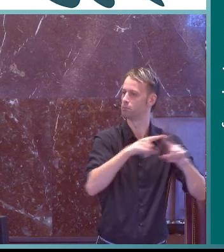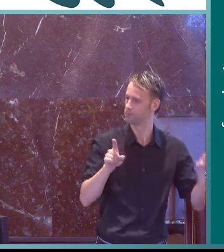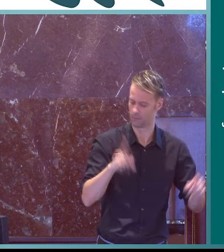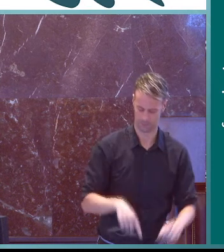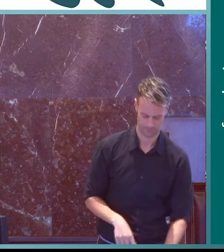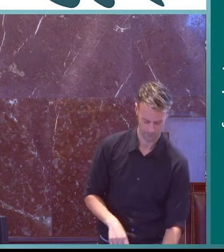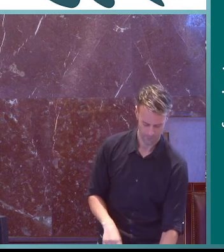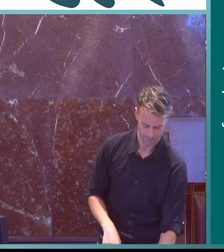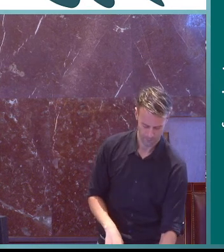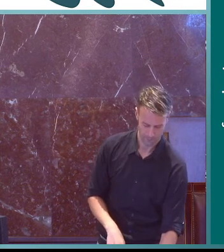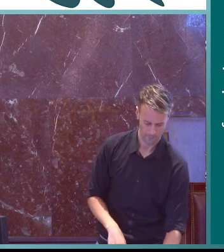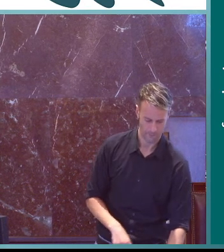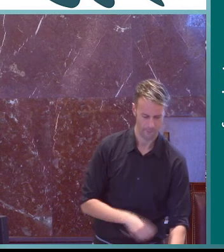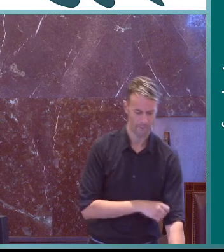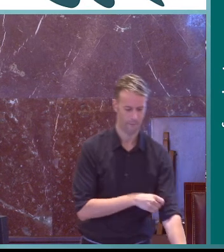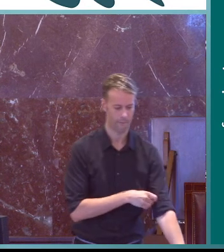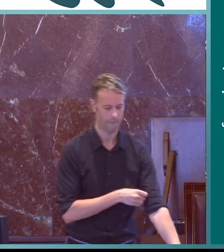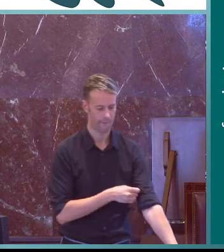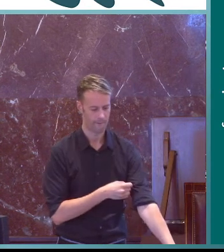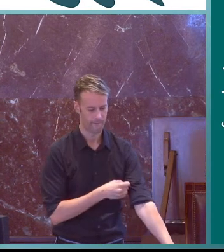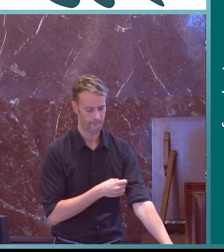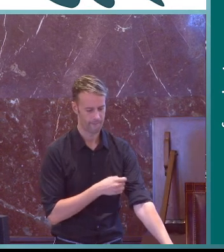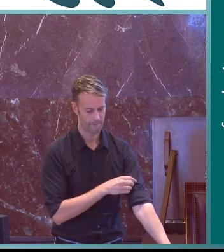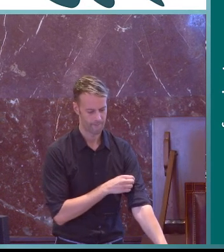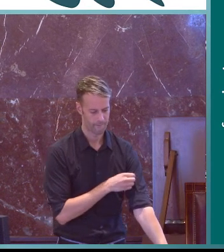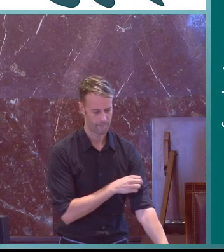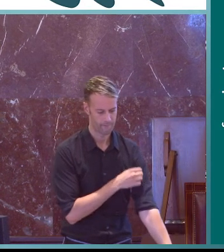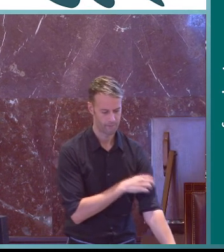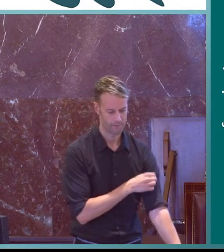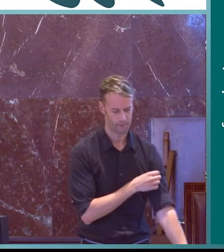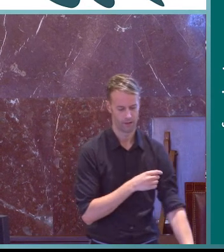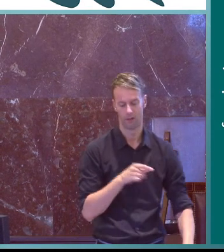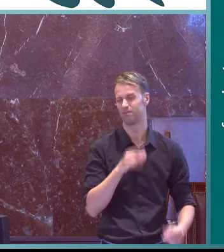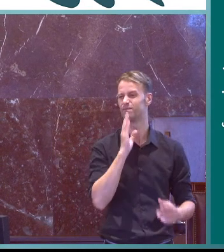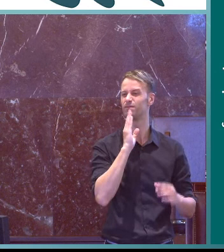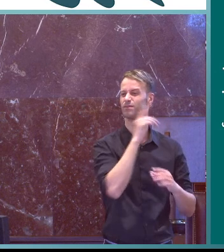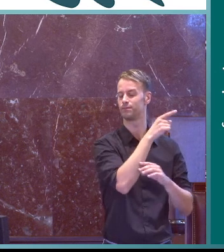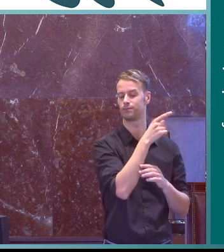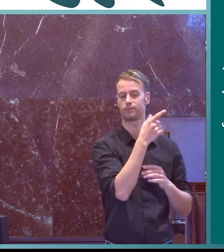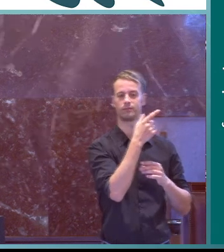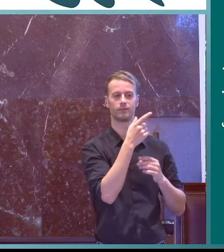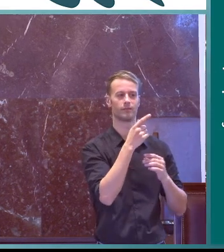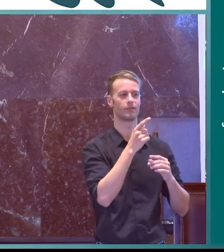en ese caso el ambiente es distinto a todo lo que hemos estado hablando y por eso pues habría otro material el profesor también es diferente